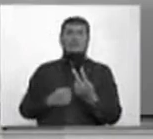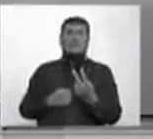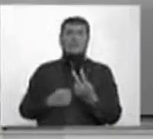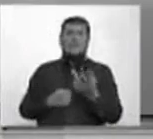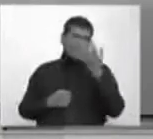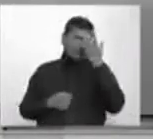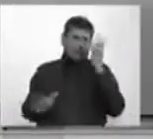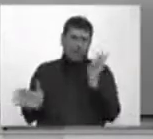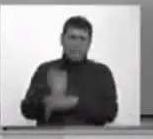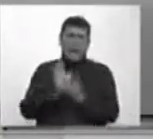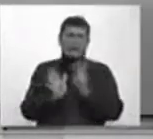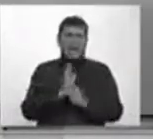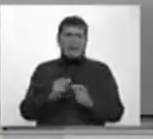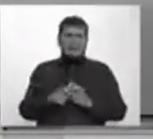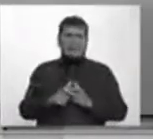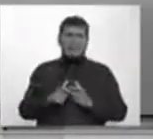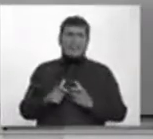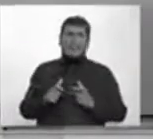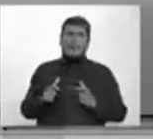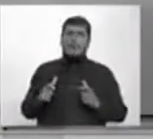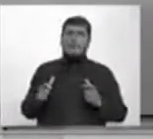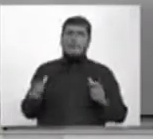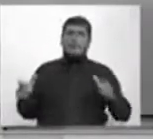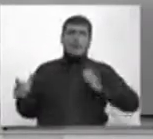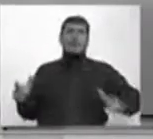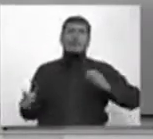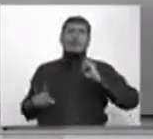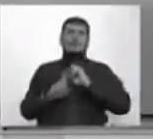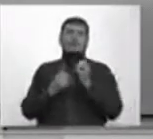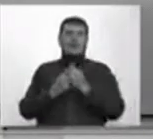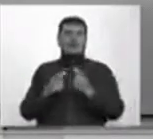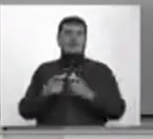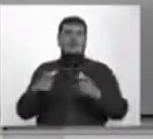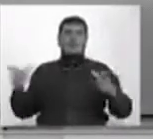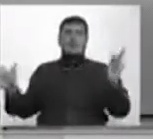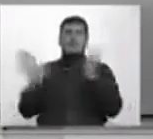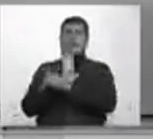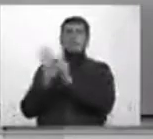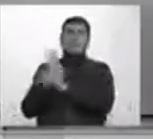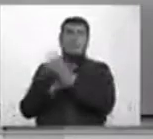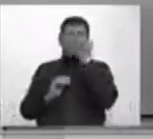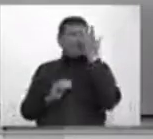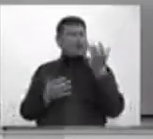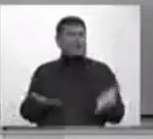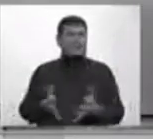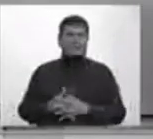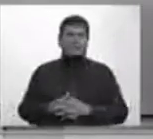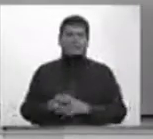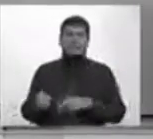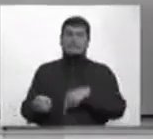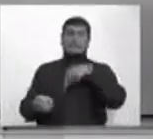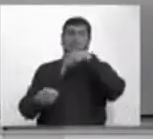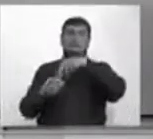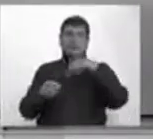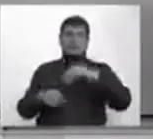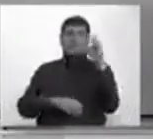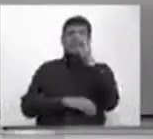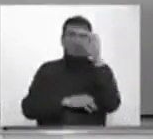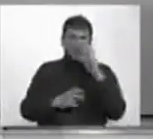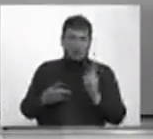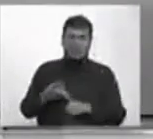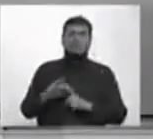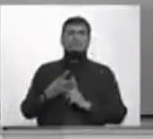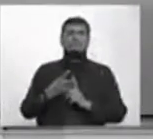...los asesinatos sistemáticos de líderes sociales en Colombia, de indígenas en Colombia, de